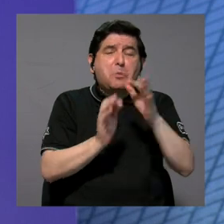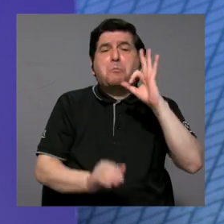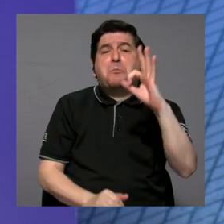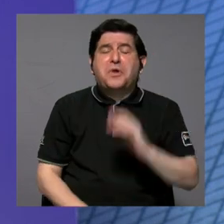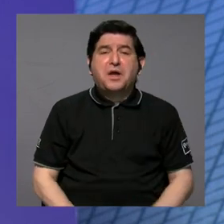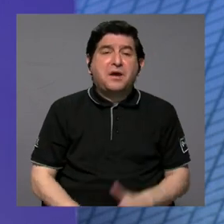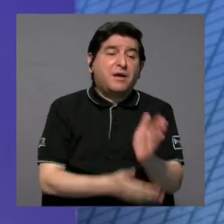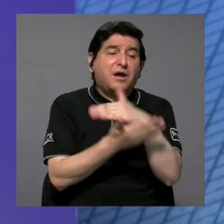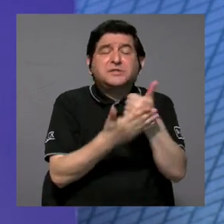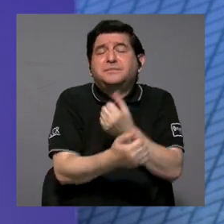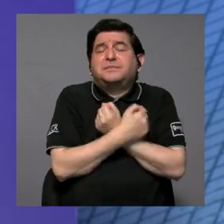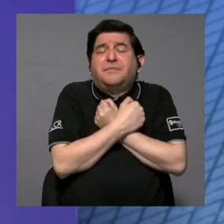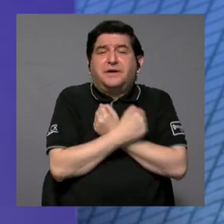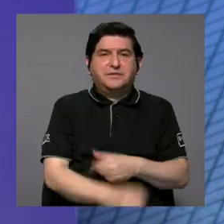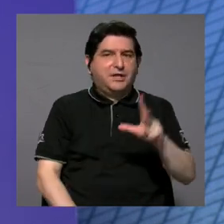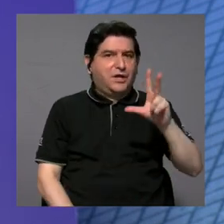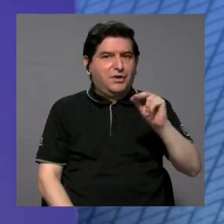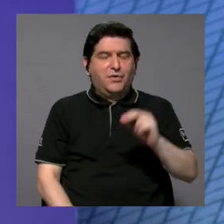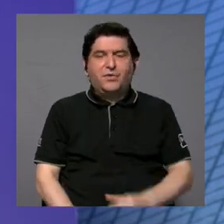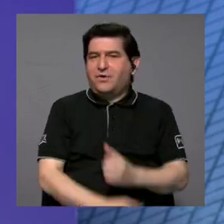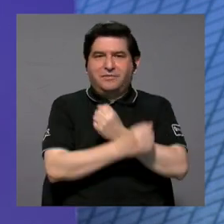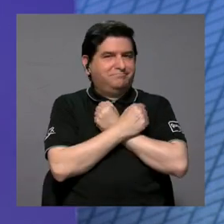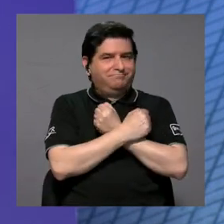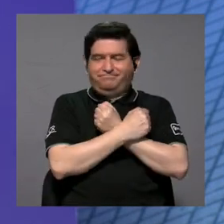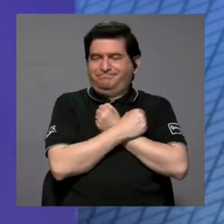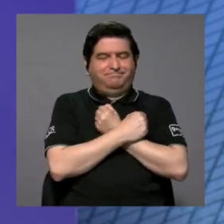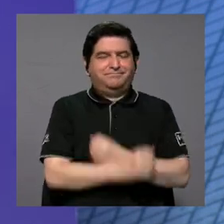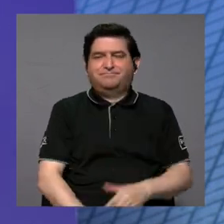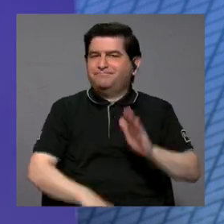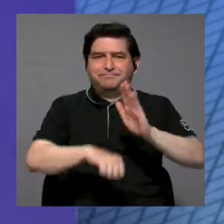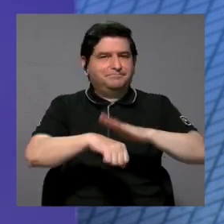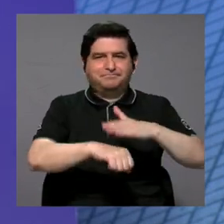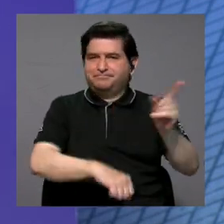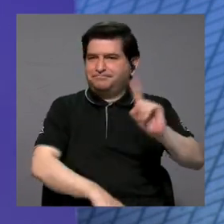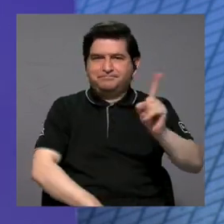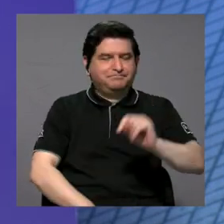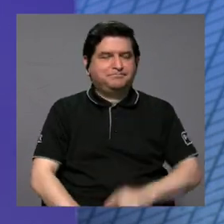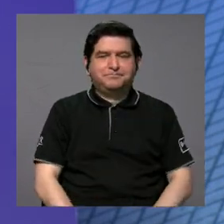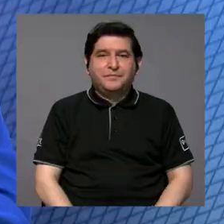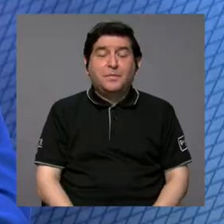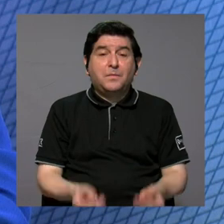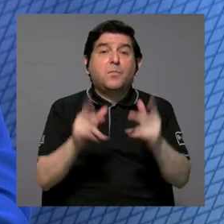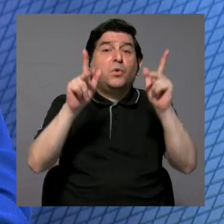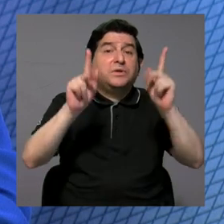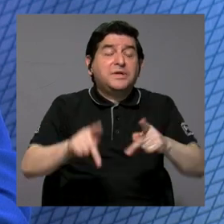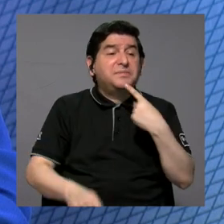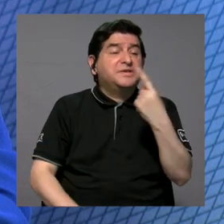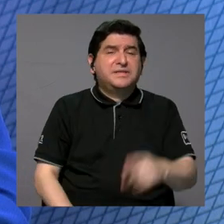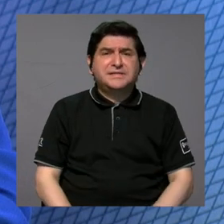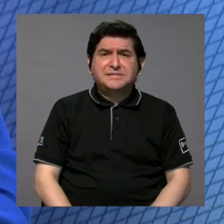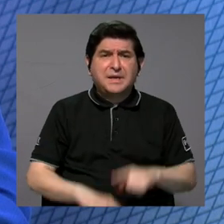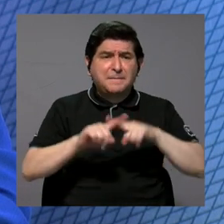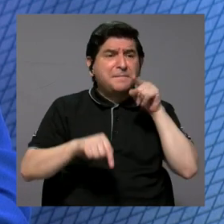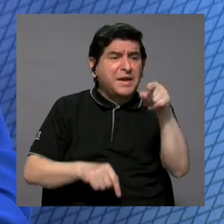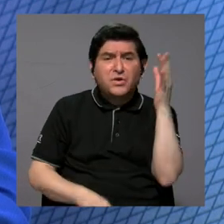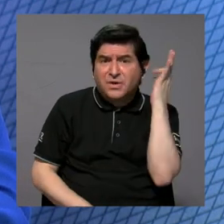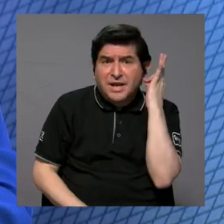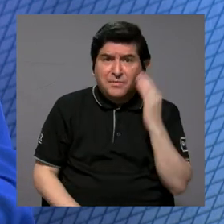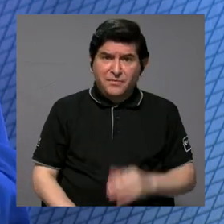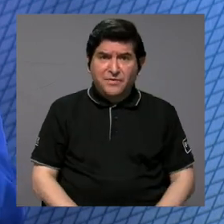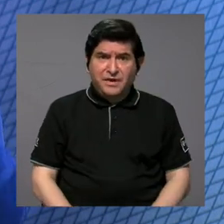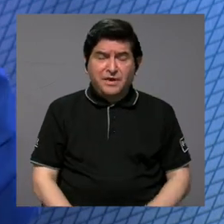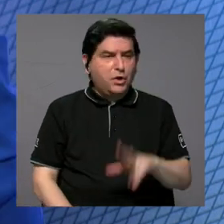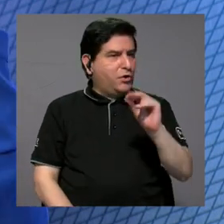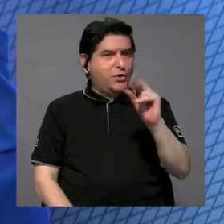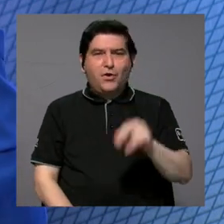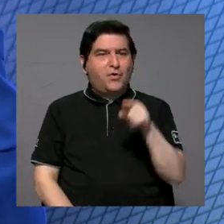está bien, porque eso es parte del amor. Bueno, en realidad no hay amor, no puede haber consentimiento, digamos, porque muchas personas lo que dicen es, pero fue ella. No, no, no,